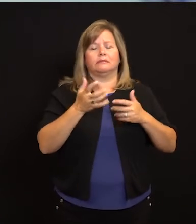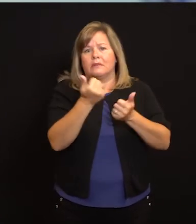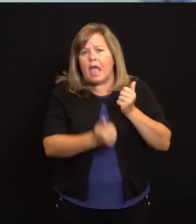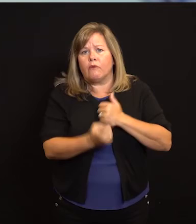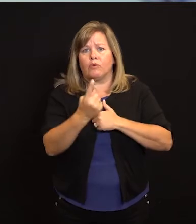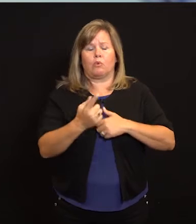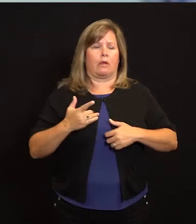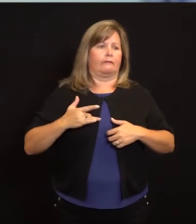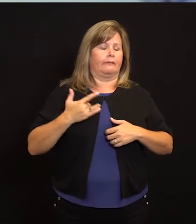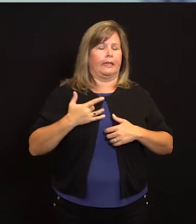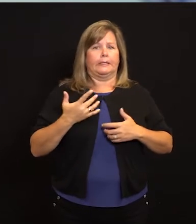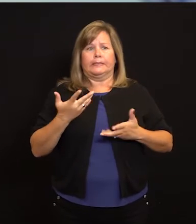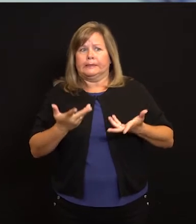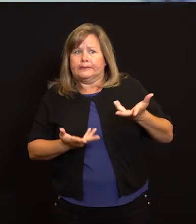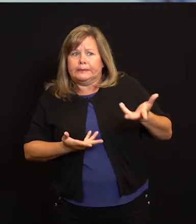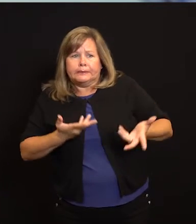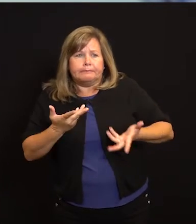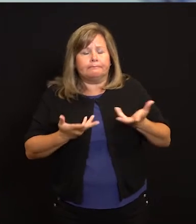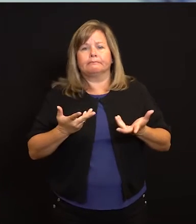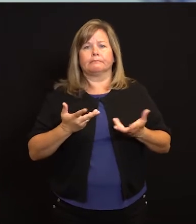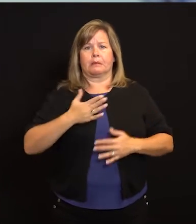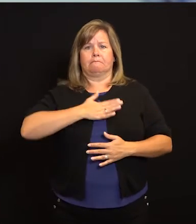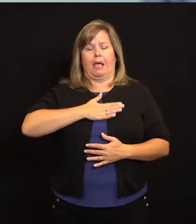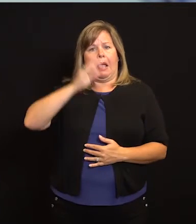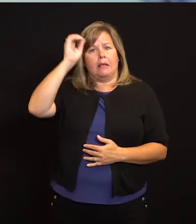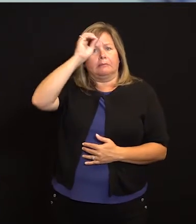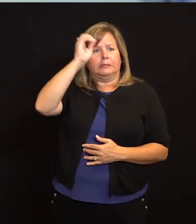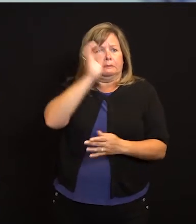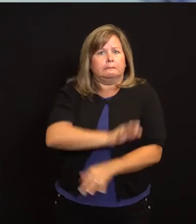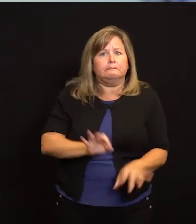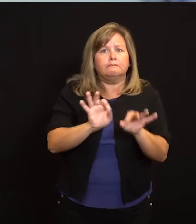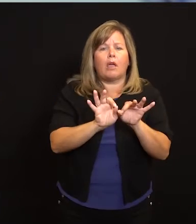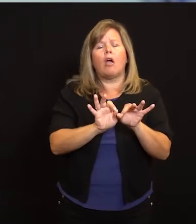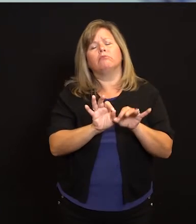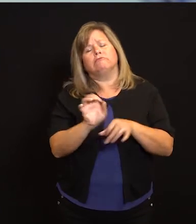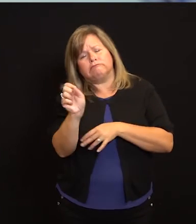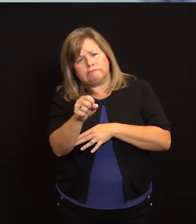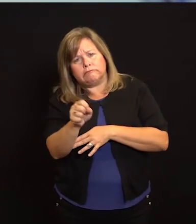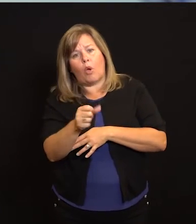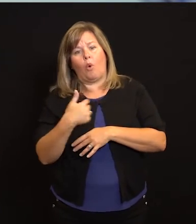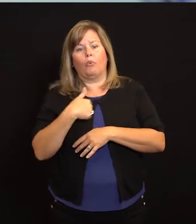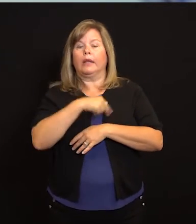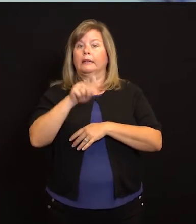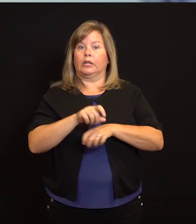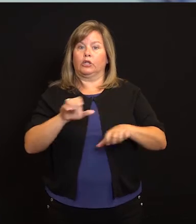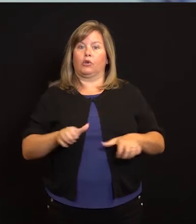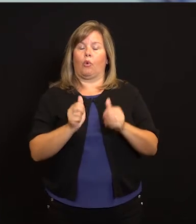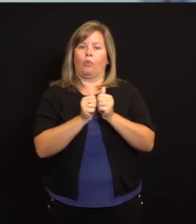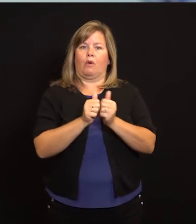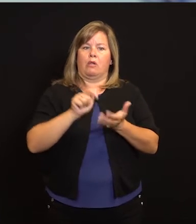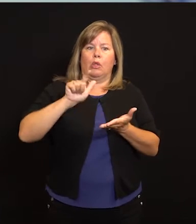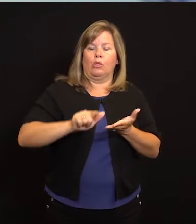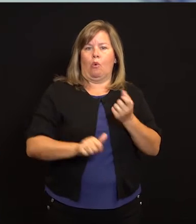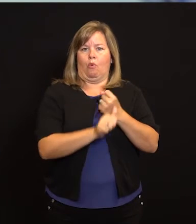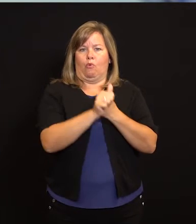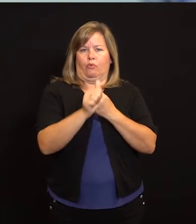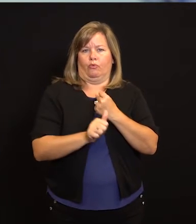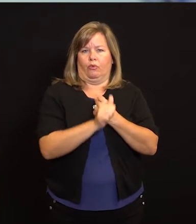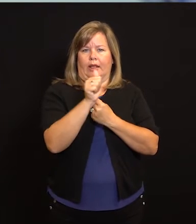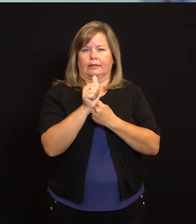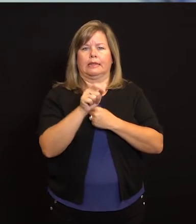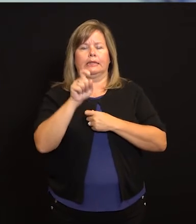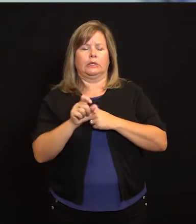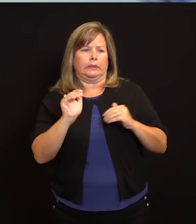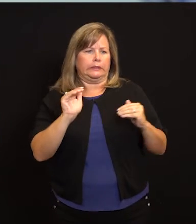administradores y la comunidad y la salud pública y muchos otros tienen una opinión que necesita ser escuchado. Y cómo lo hacemos